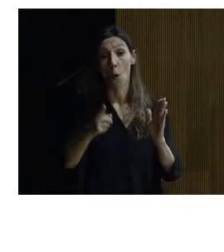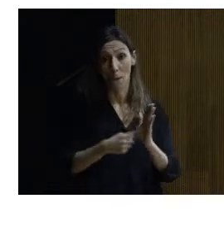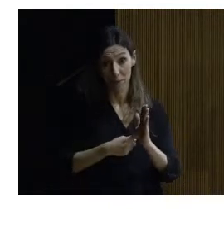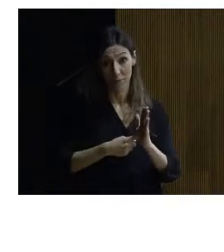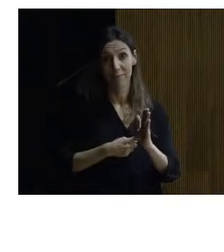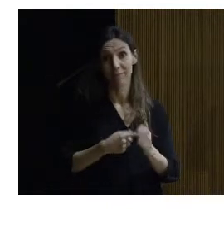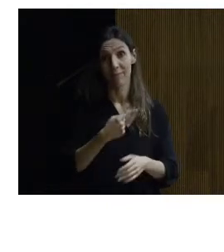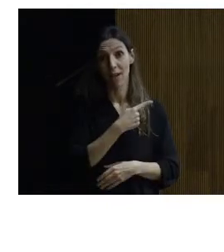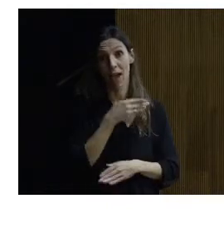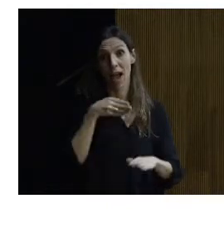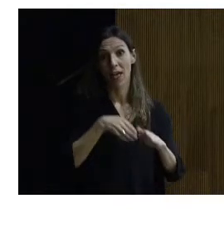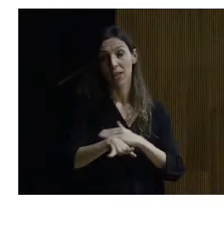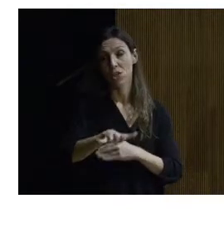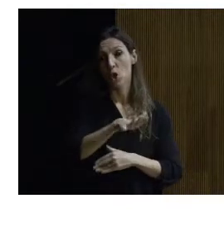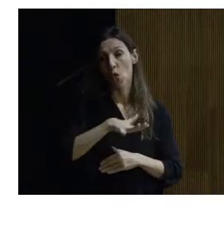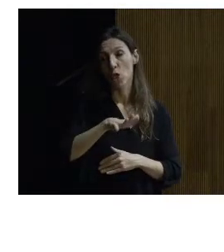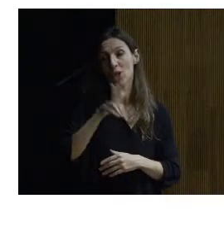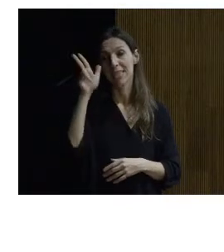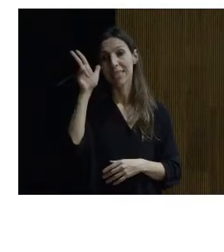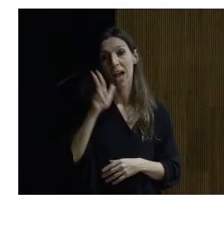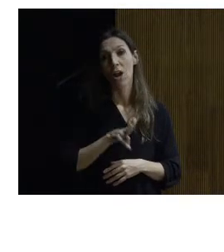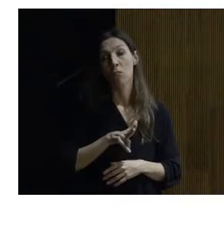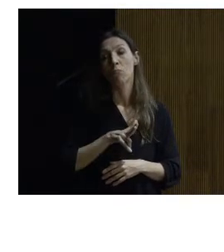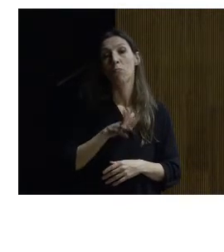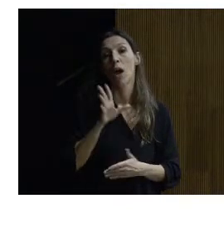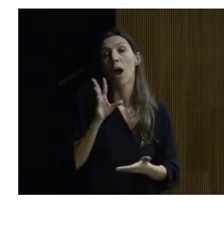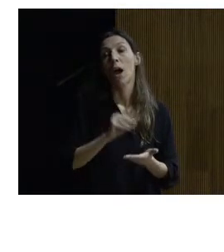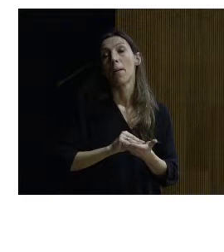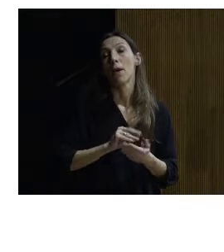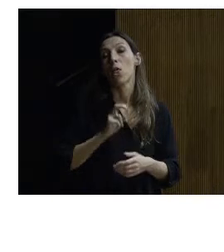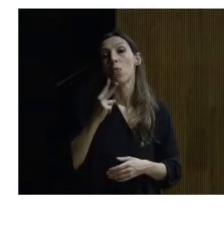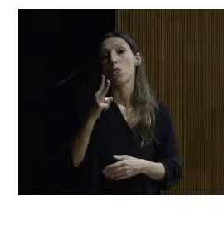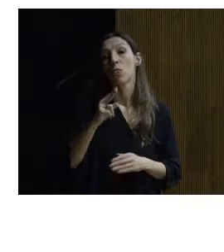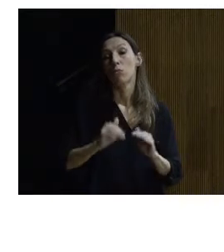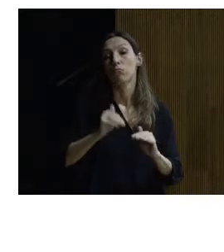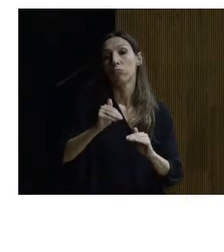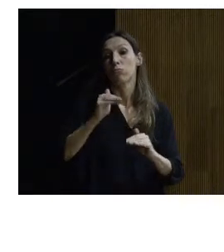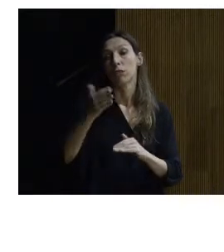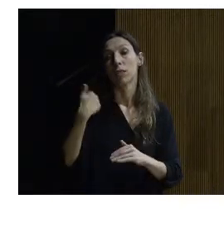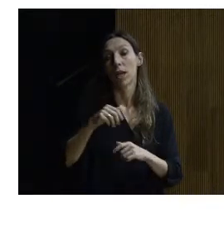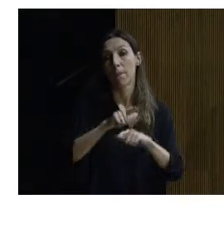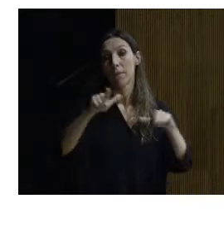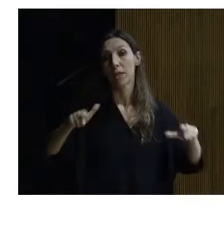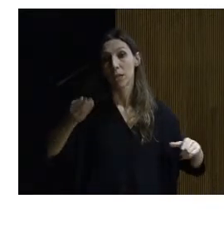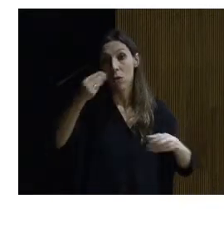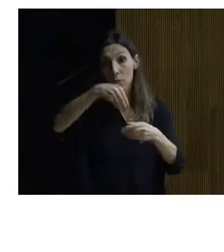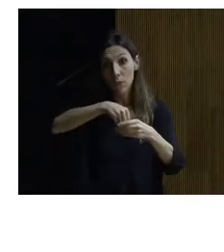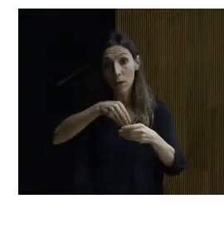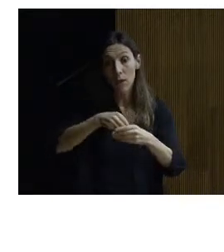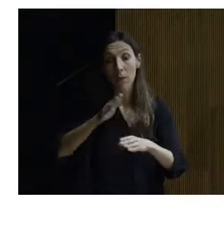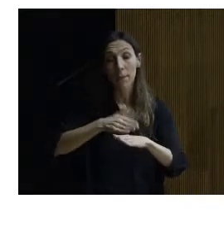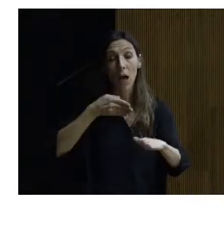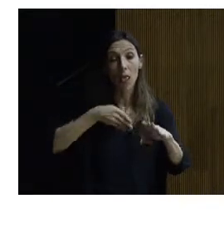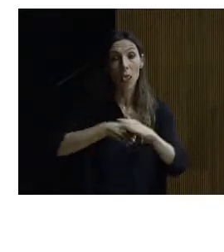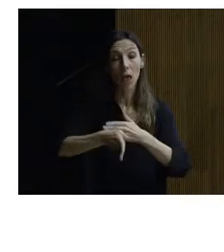aquí tenéis el acceso a la zona de salón de actos otra vez esos dos peldaños y ya desde el vestíbulo interior aquí veis para acceder a lo que sería el